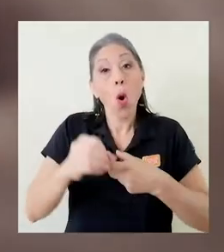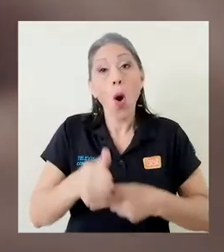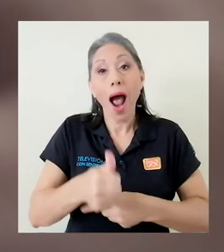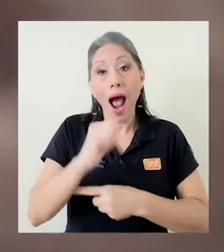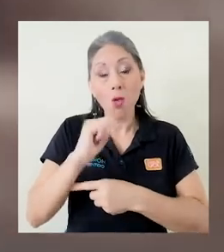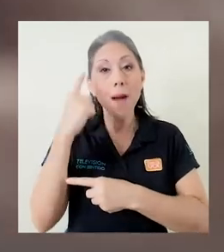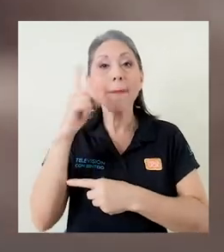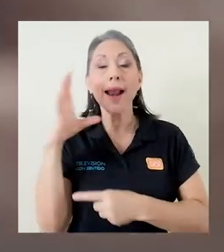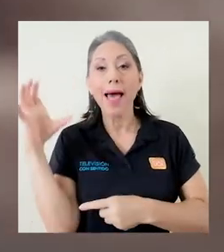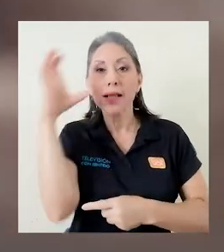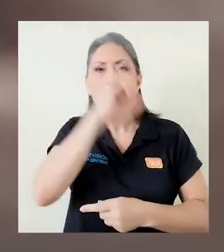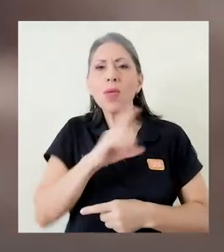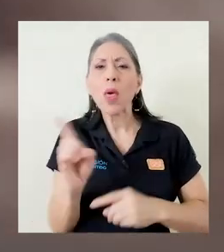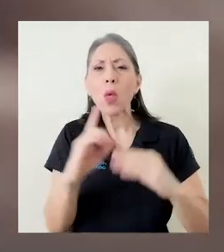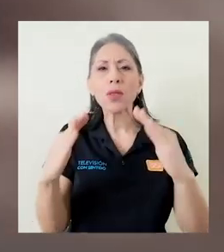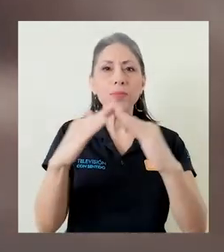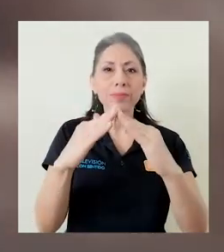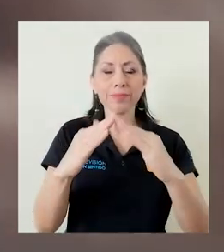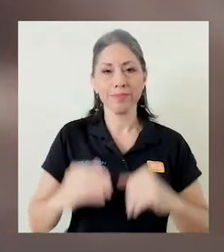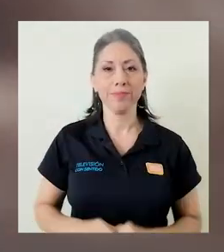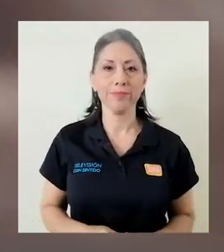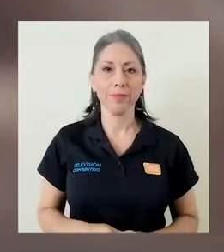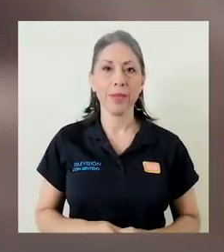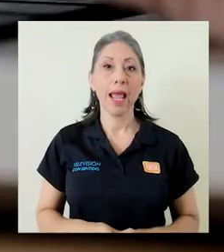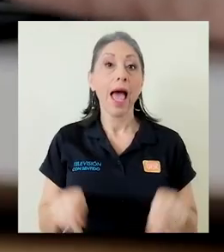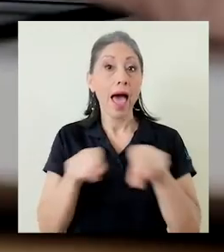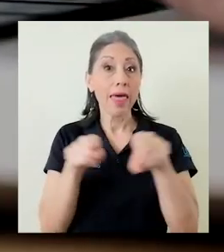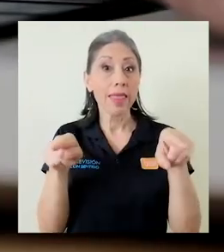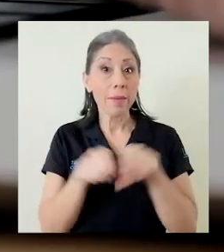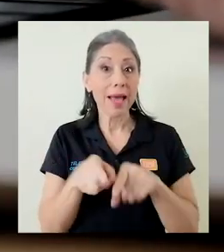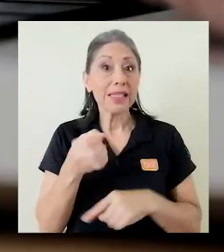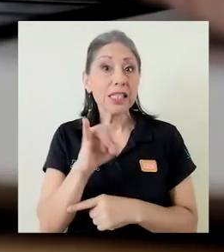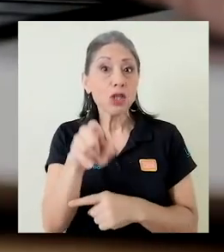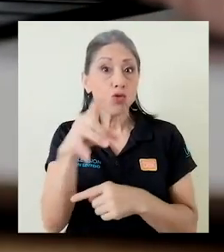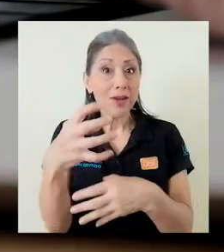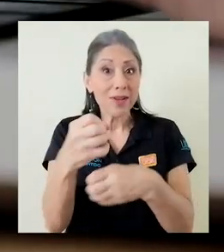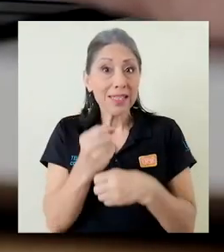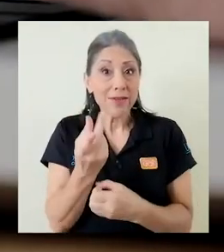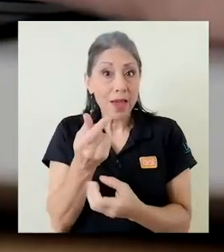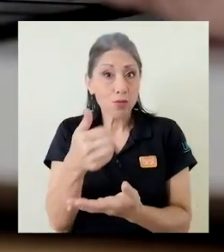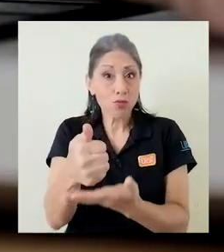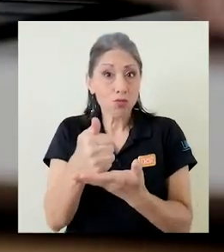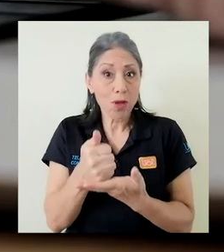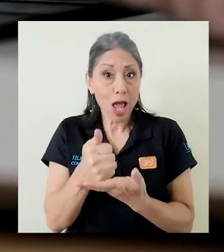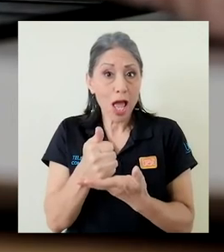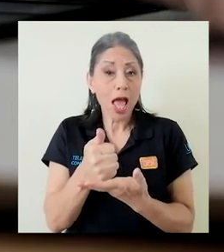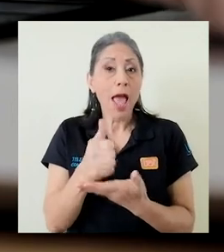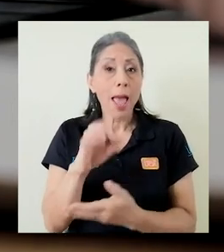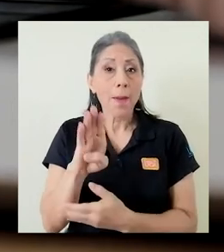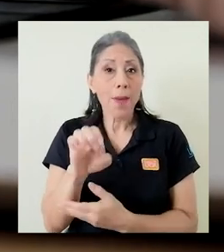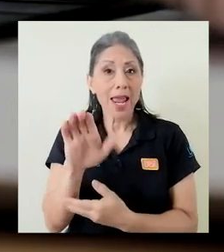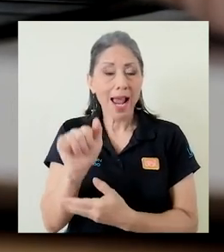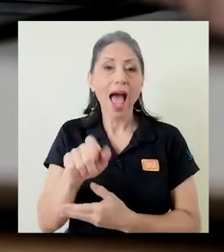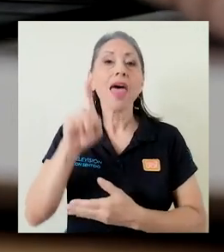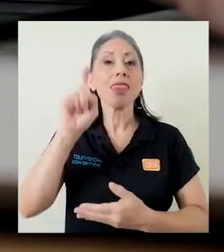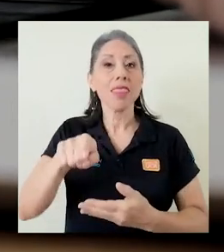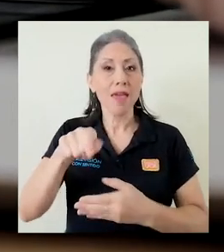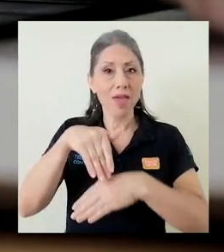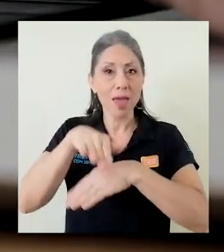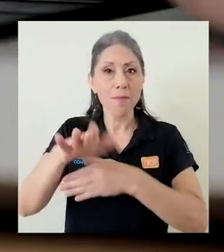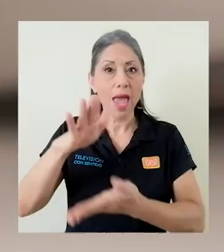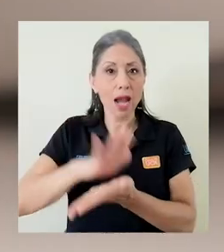verificar la dirección del hogar. Además, si usted recibe beca socioeconómica, debe enviar la